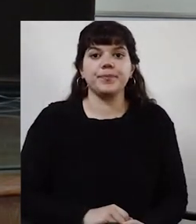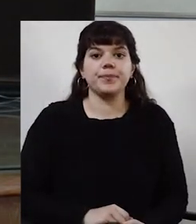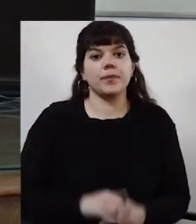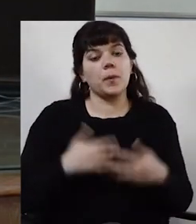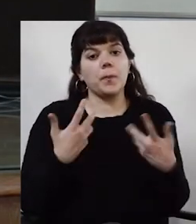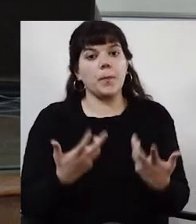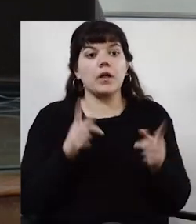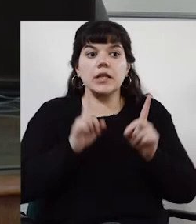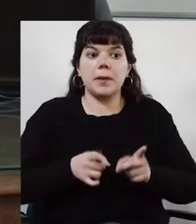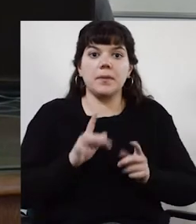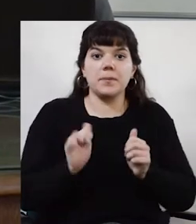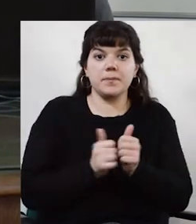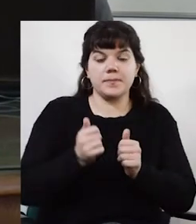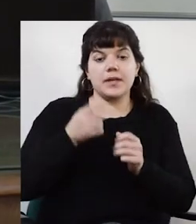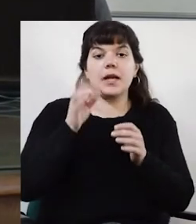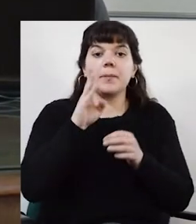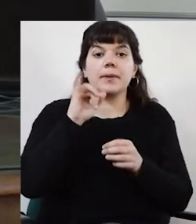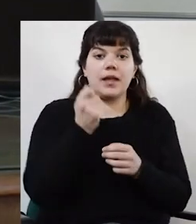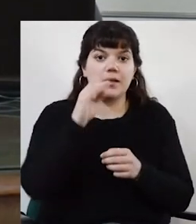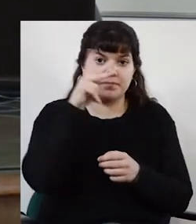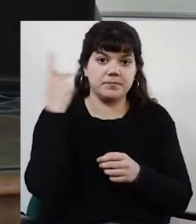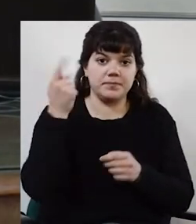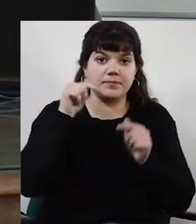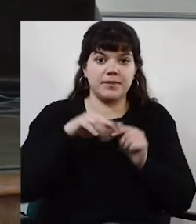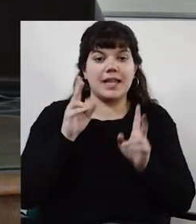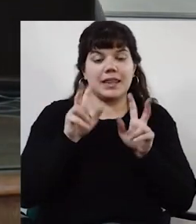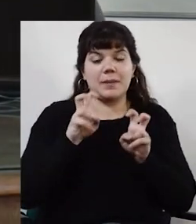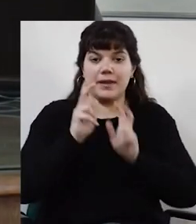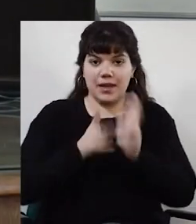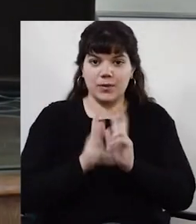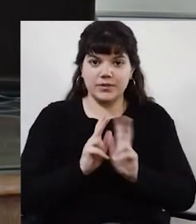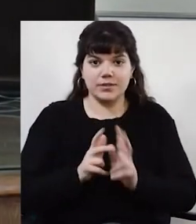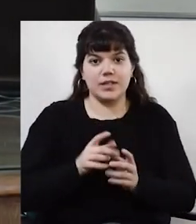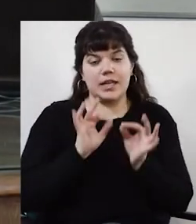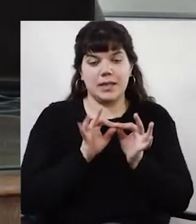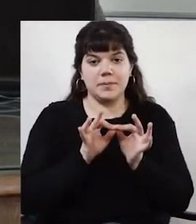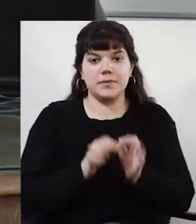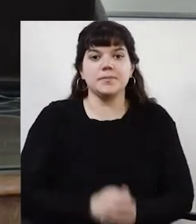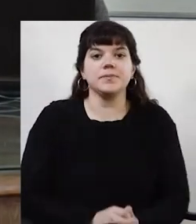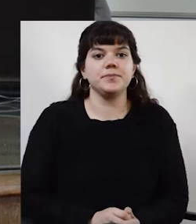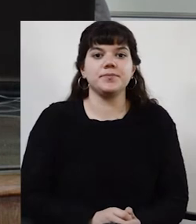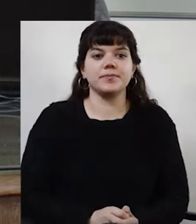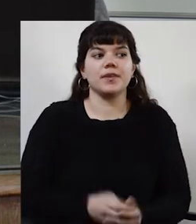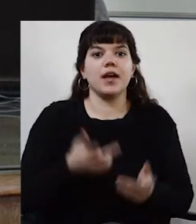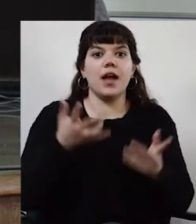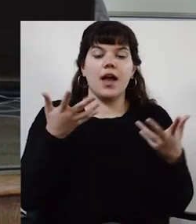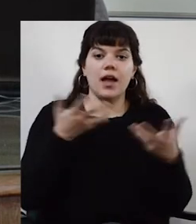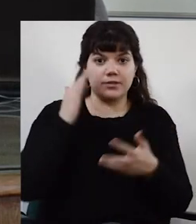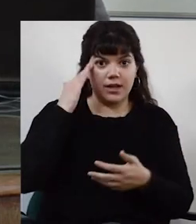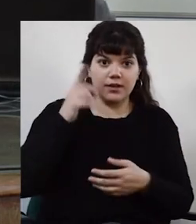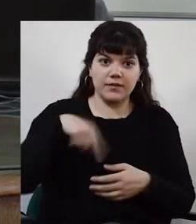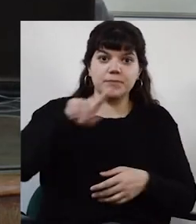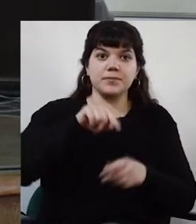Bueno, también nos acompaña Pía, ayudándonos con la lengua de señas en este encuentro. Como ustedes ya saben,